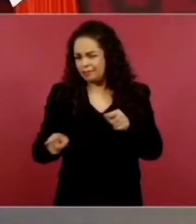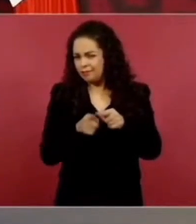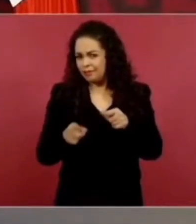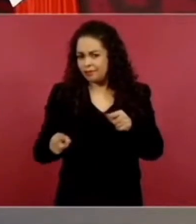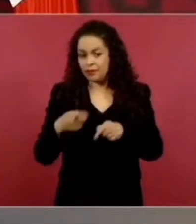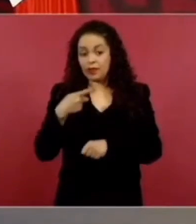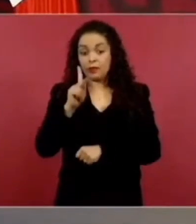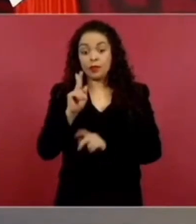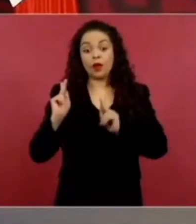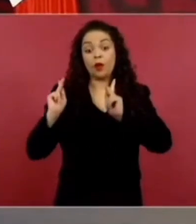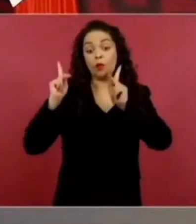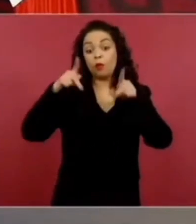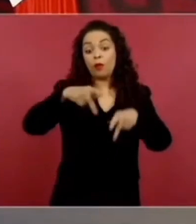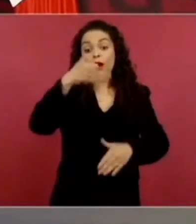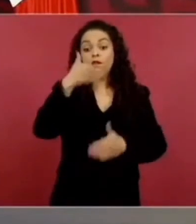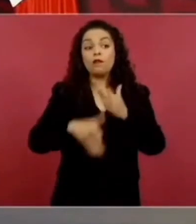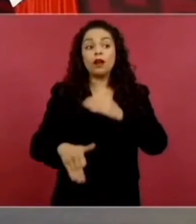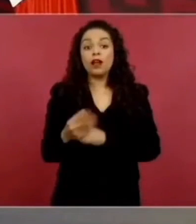estos dos puentes